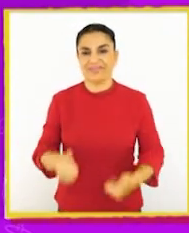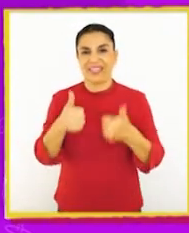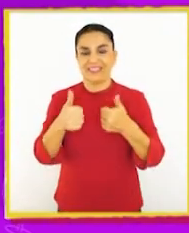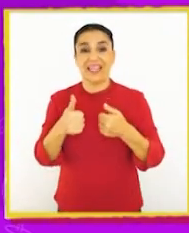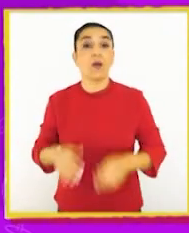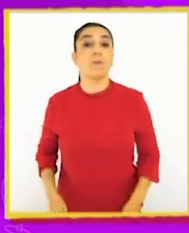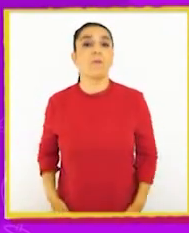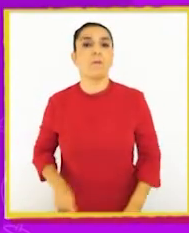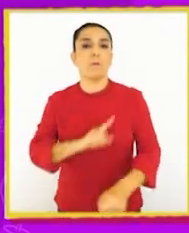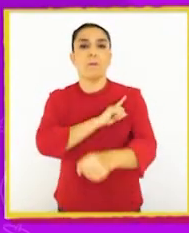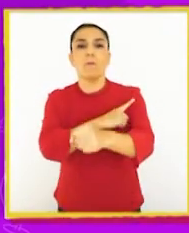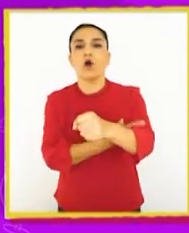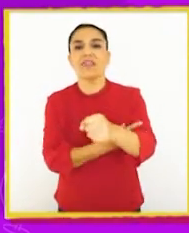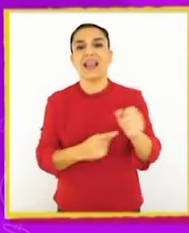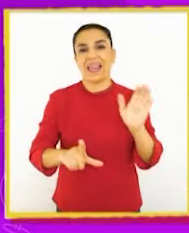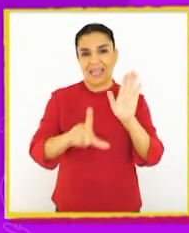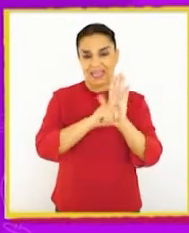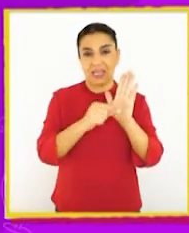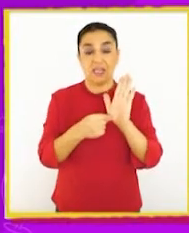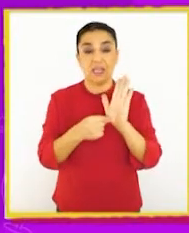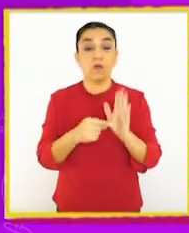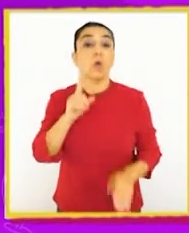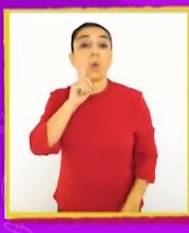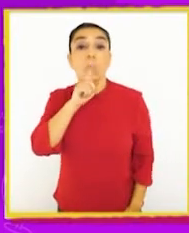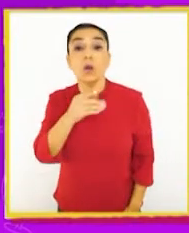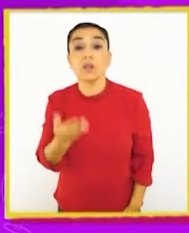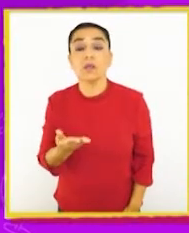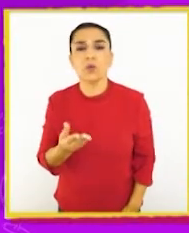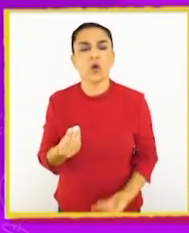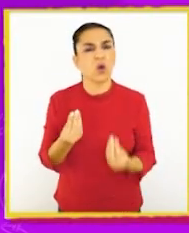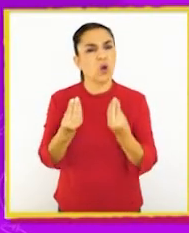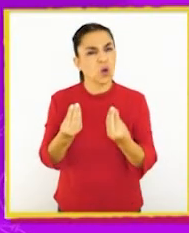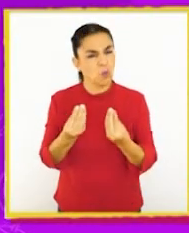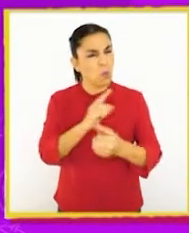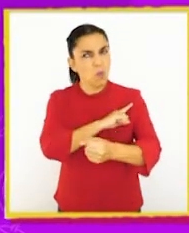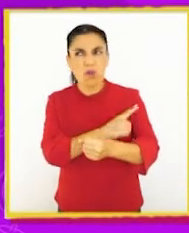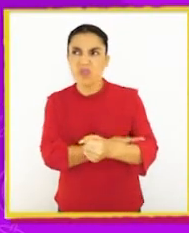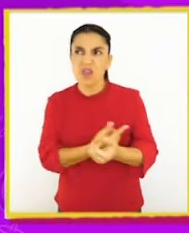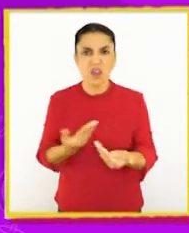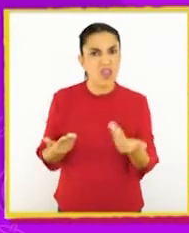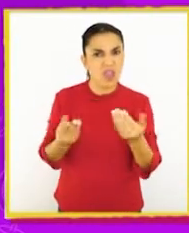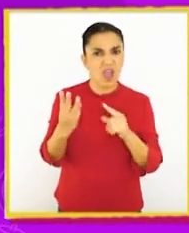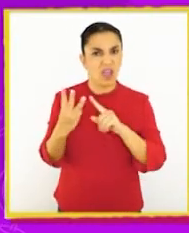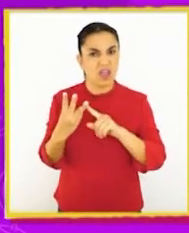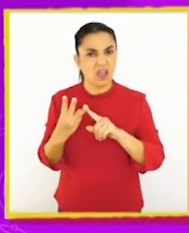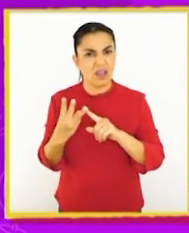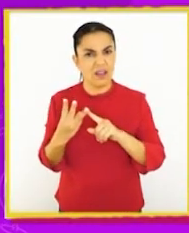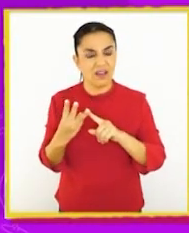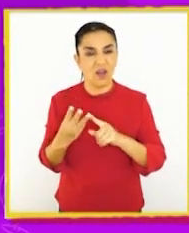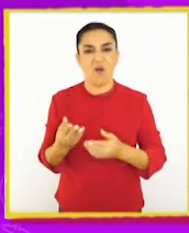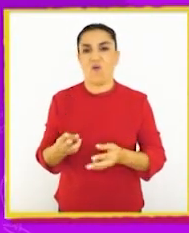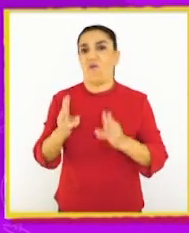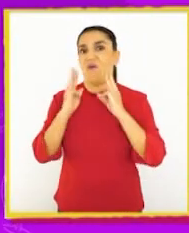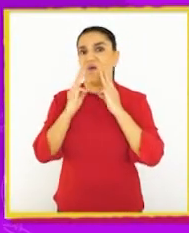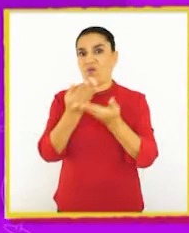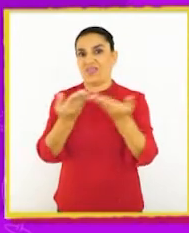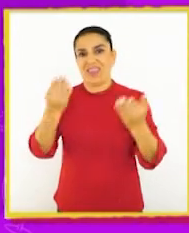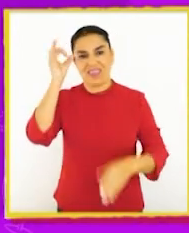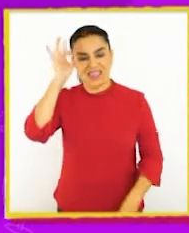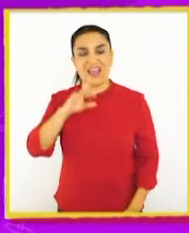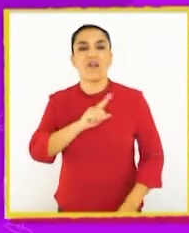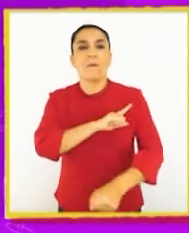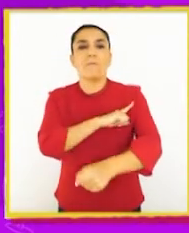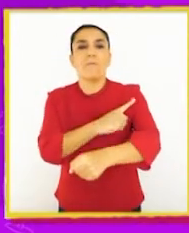¡Excelente! Se llama poder legislativo. Y finalmente, ¿cómo se llama el último poder? ¡Wow! Saben bastante.